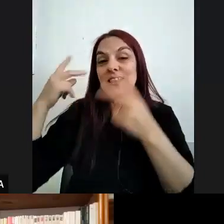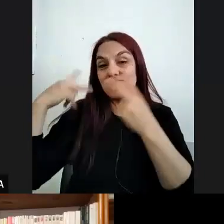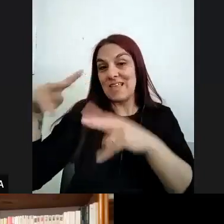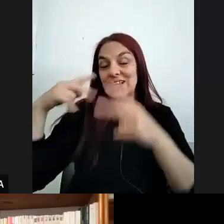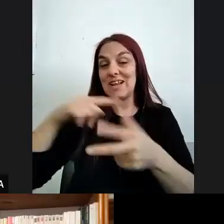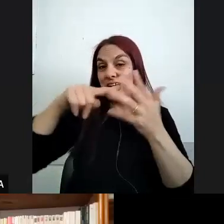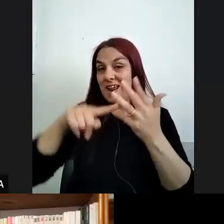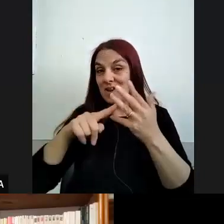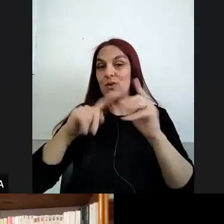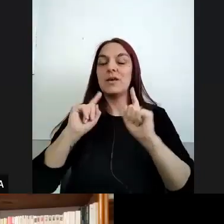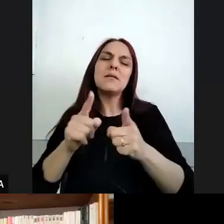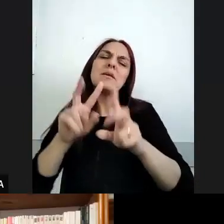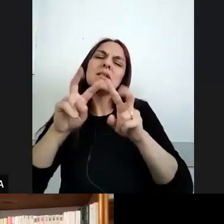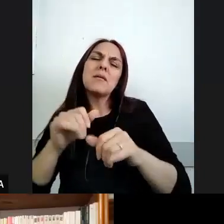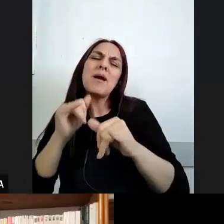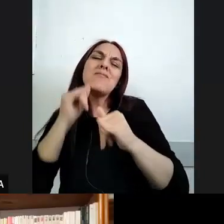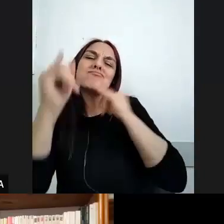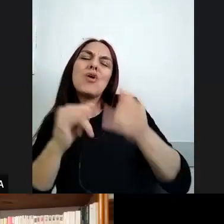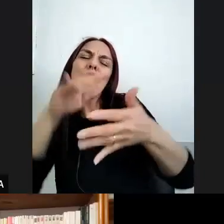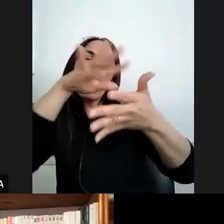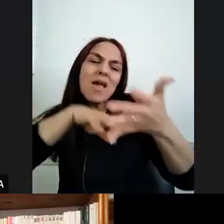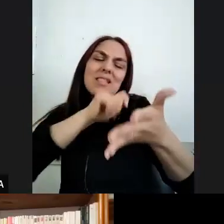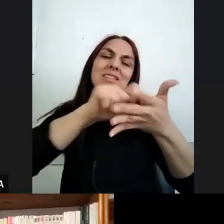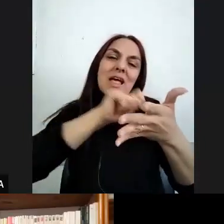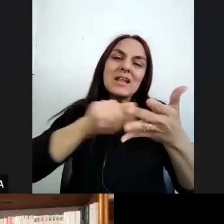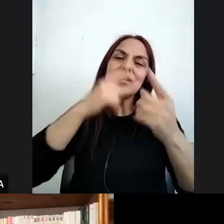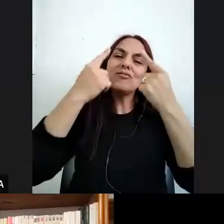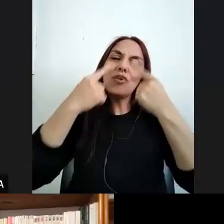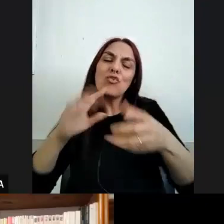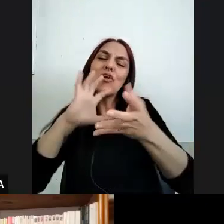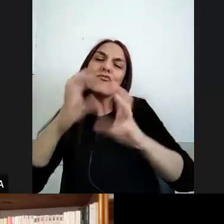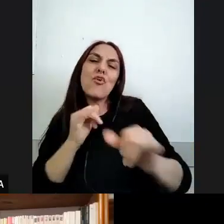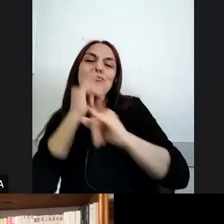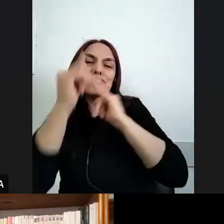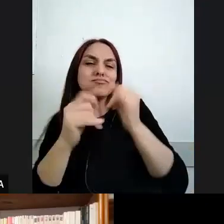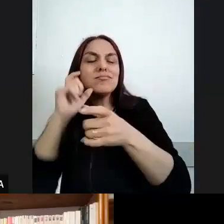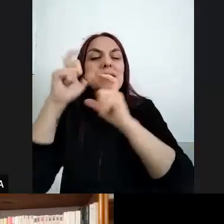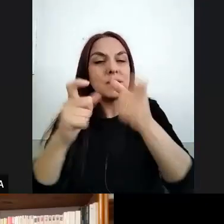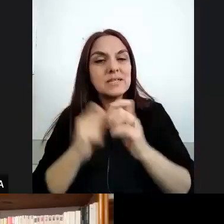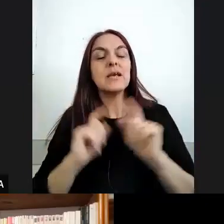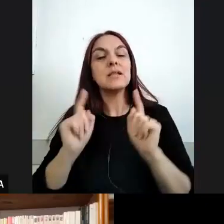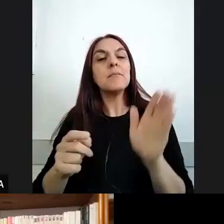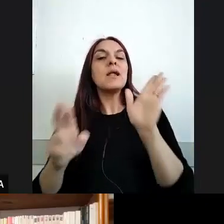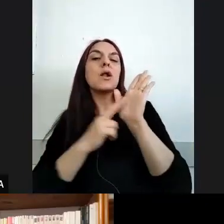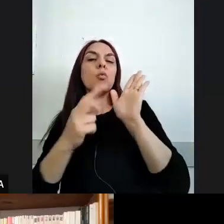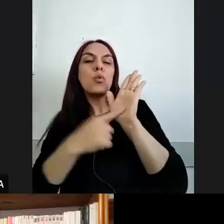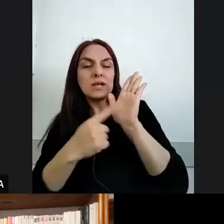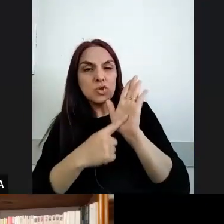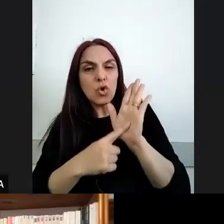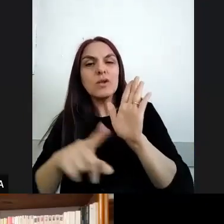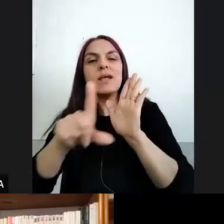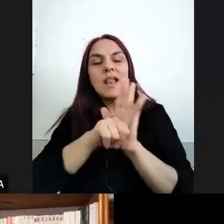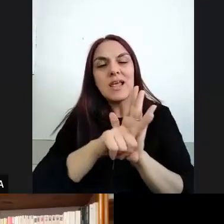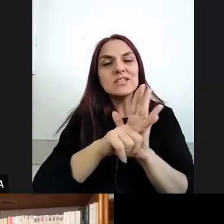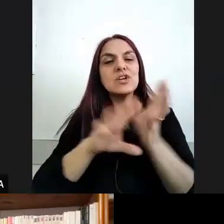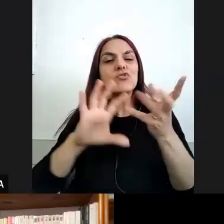nación la incidencia del accionar estatal a través de distintas regulaciones legales a través de distintas dinámicas institucionales